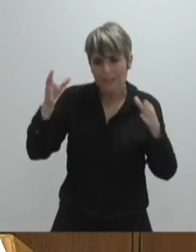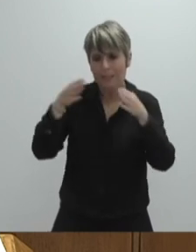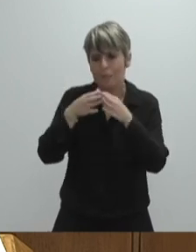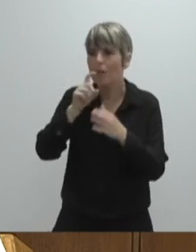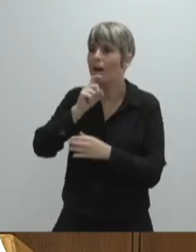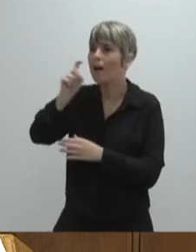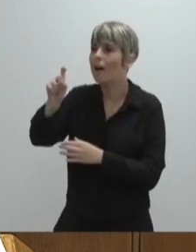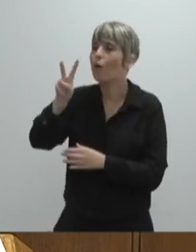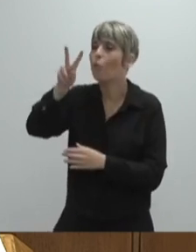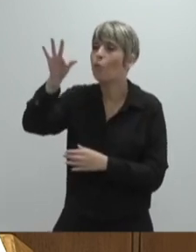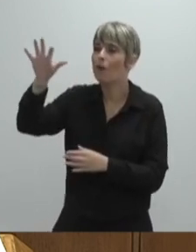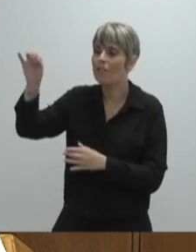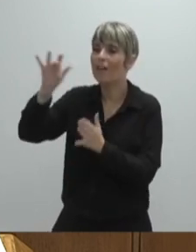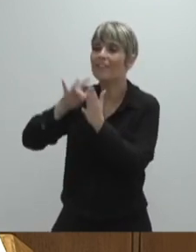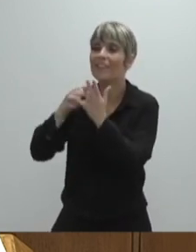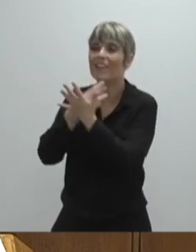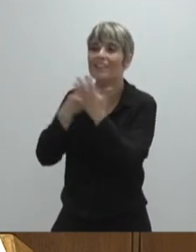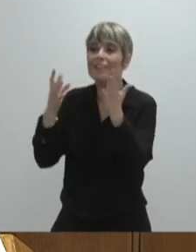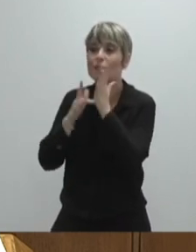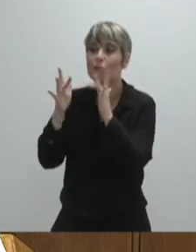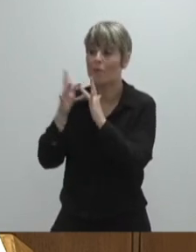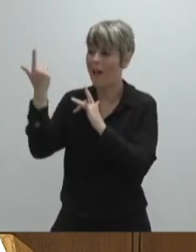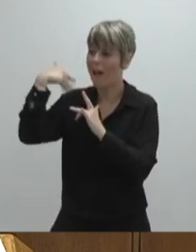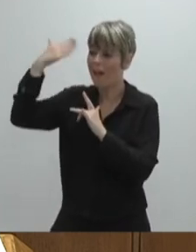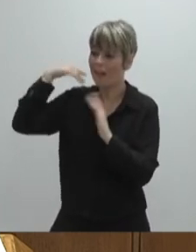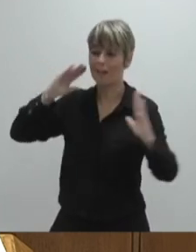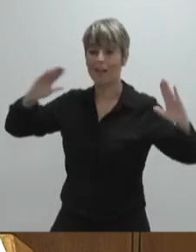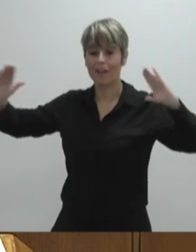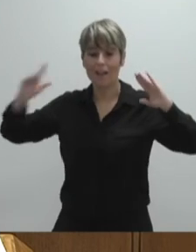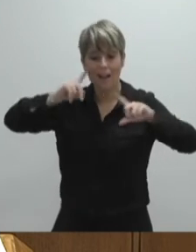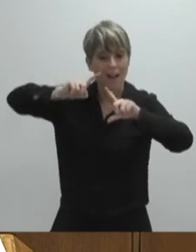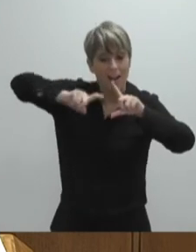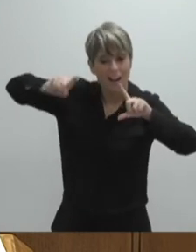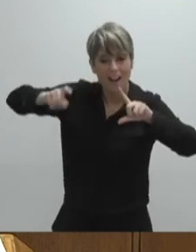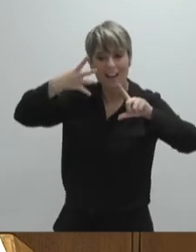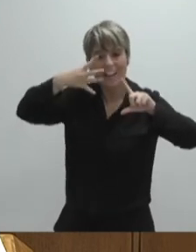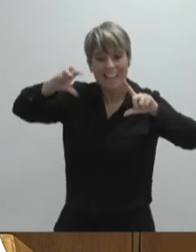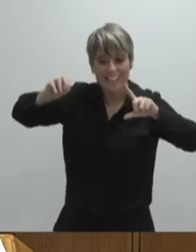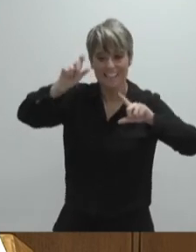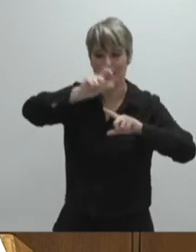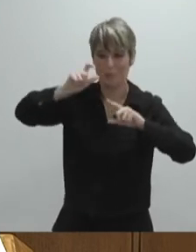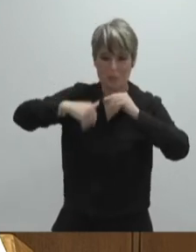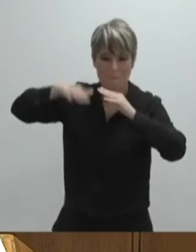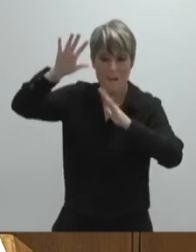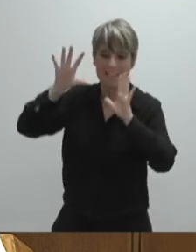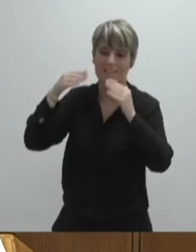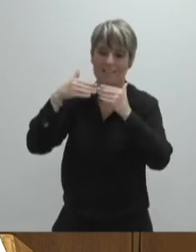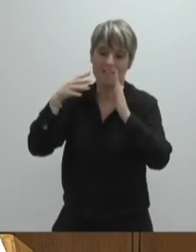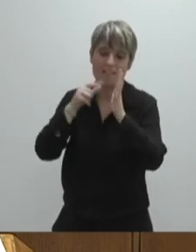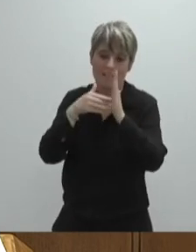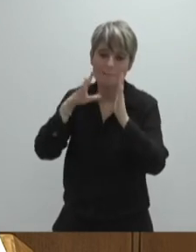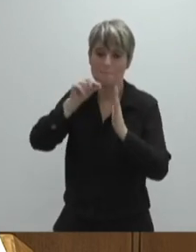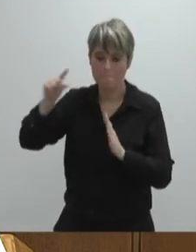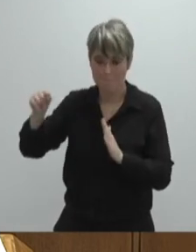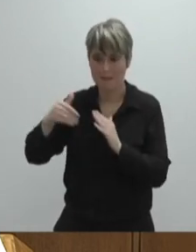el día 18 de abril. En aquel momento, la tasa de incidencia era superior a los 500 casos por 100.000 habitantes, cinco veces superior a la actual.